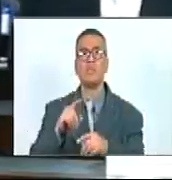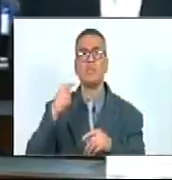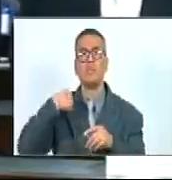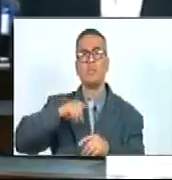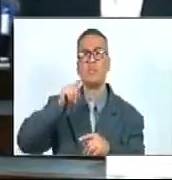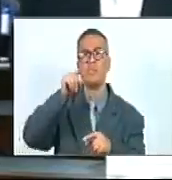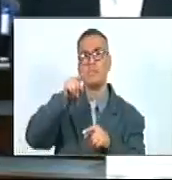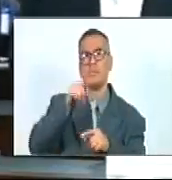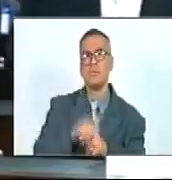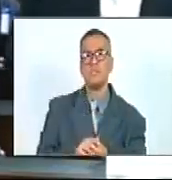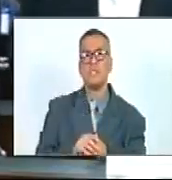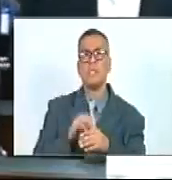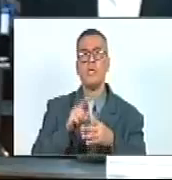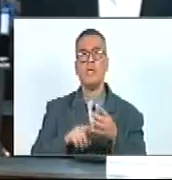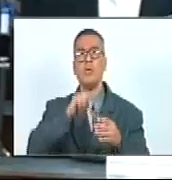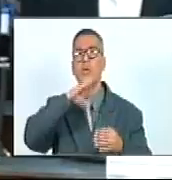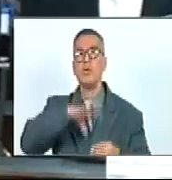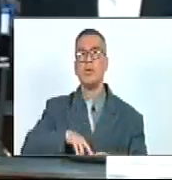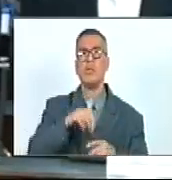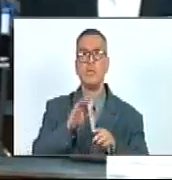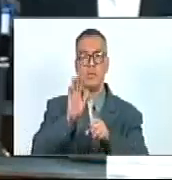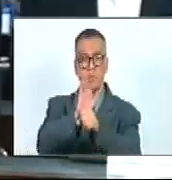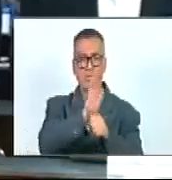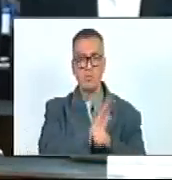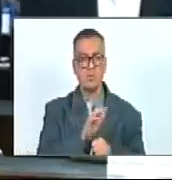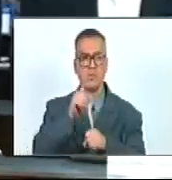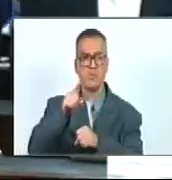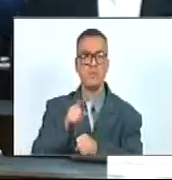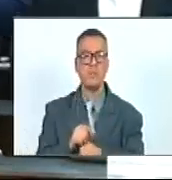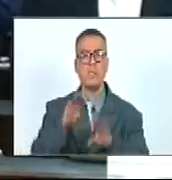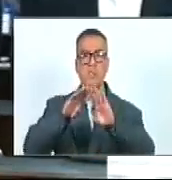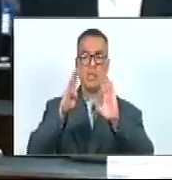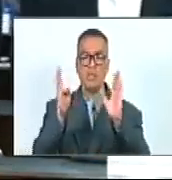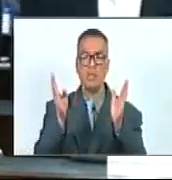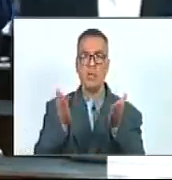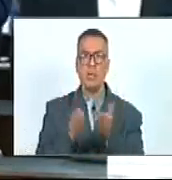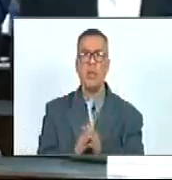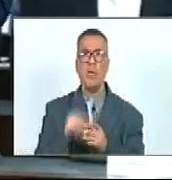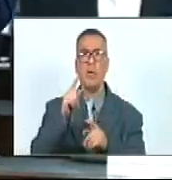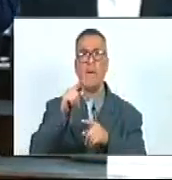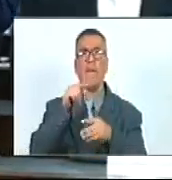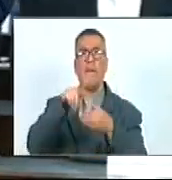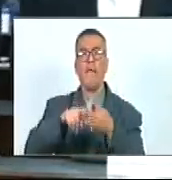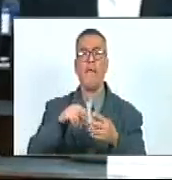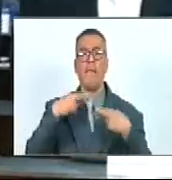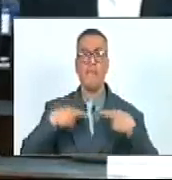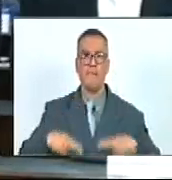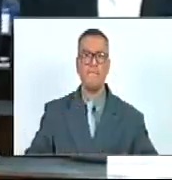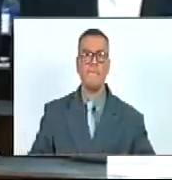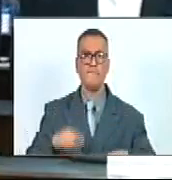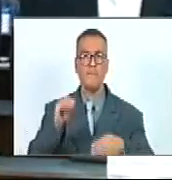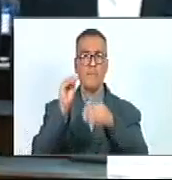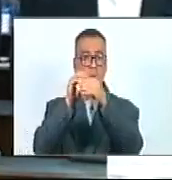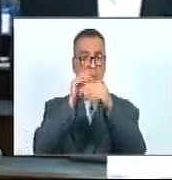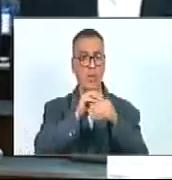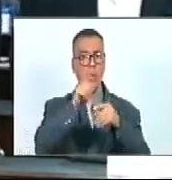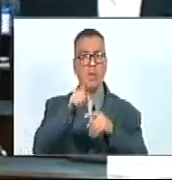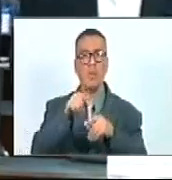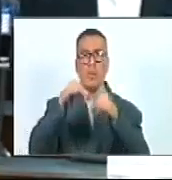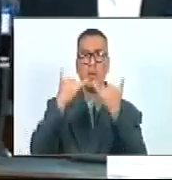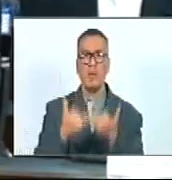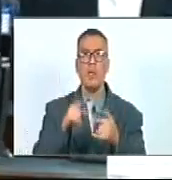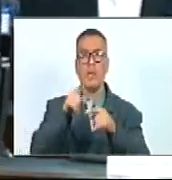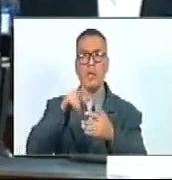Un Quinto Objetivo Histórico La Preservación Del Planeta Tierra Y De La Especie Humana Mi Llamado Es A Que